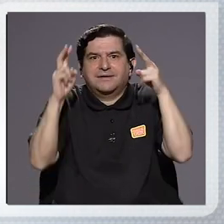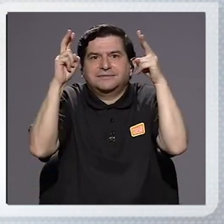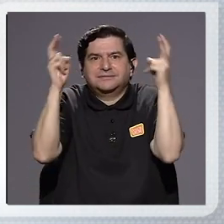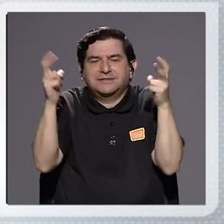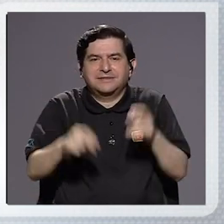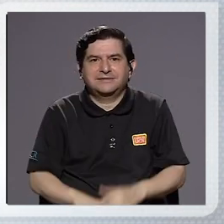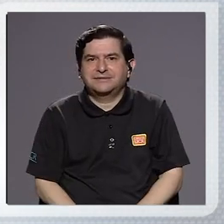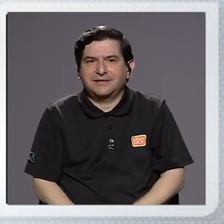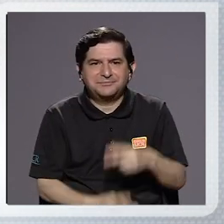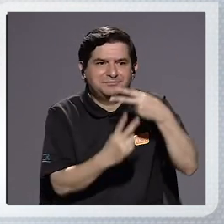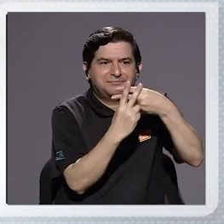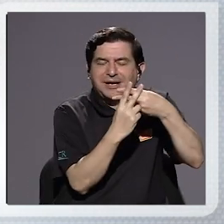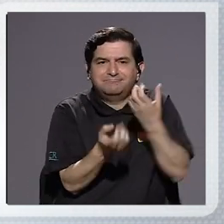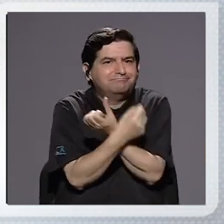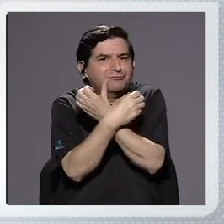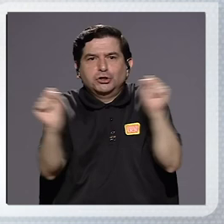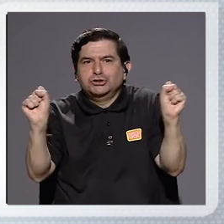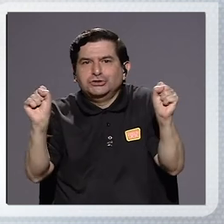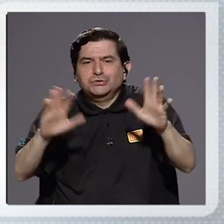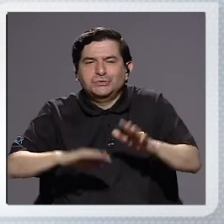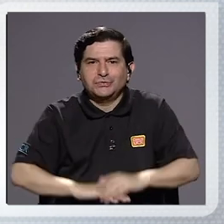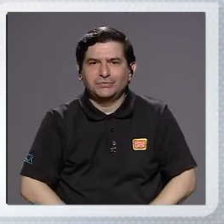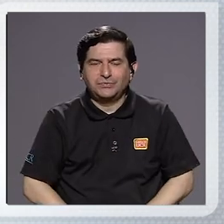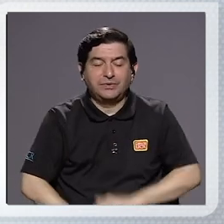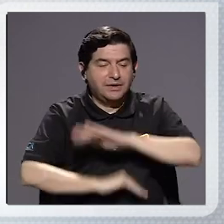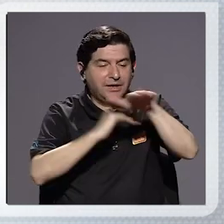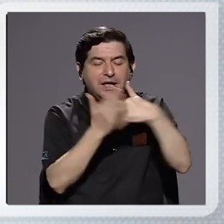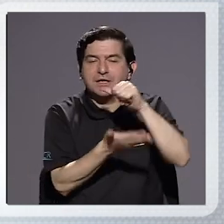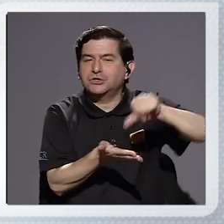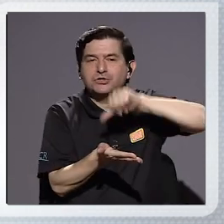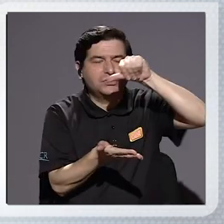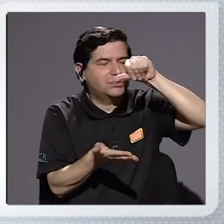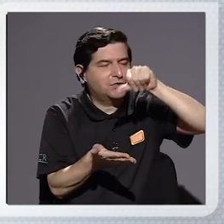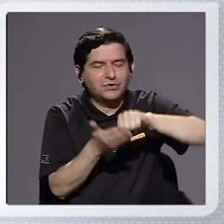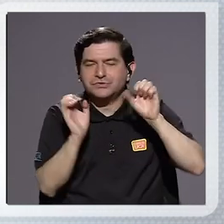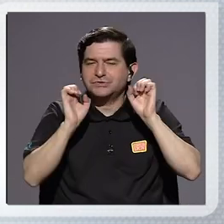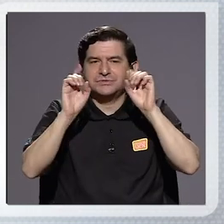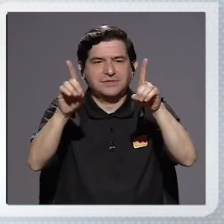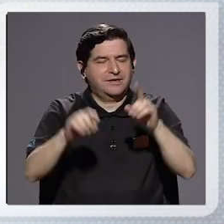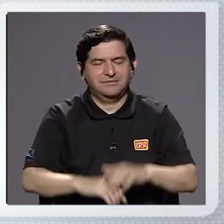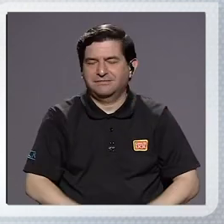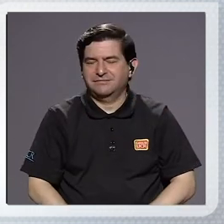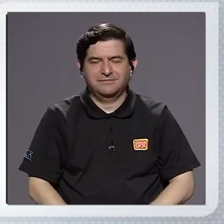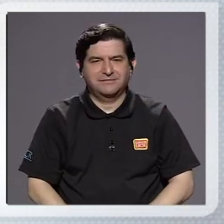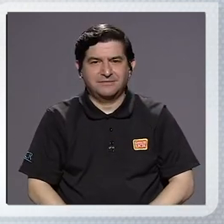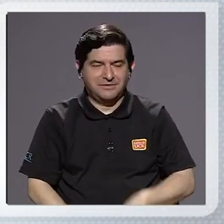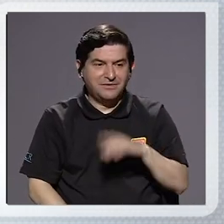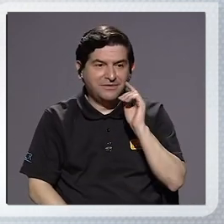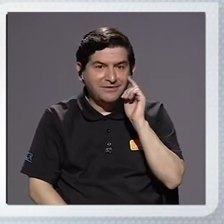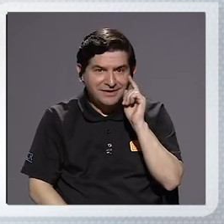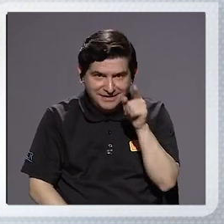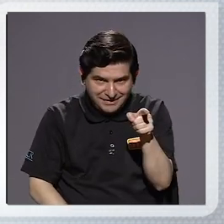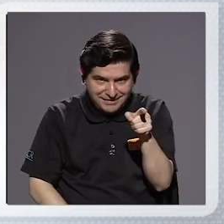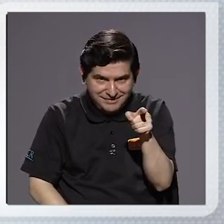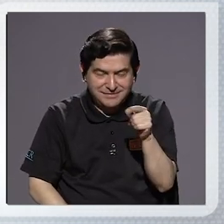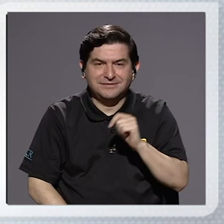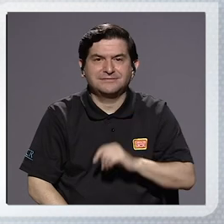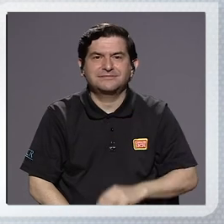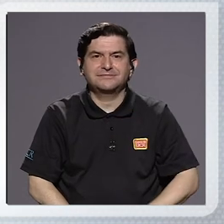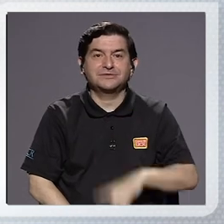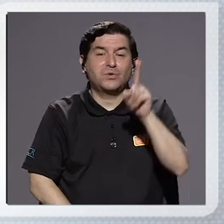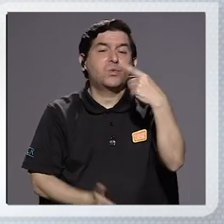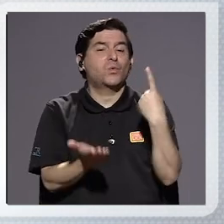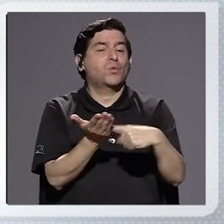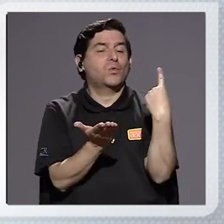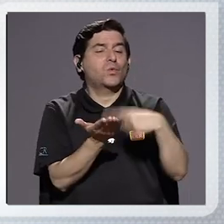yo diría, hashtag de imposibilidad. Estamos... centro educativo. Así es. Esa ha sido una de las